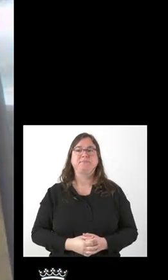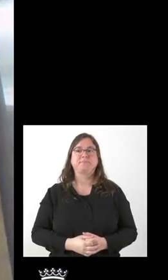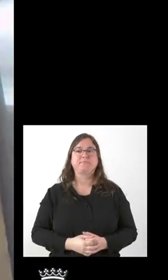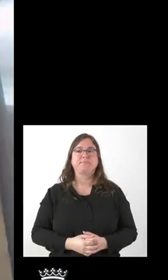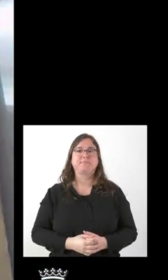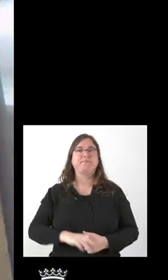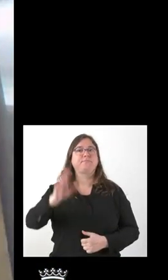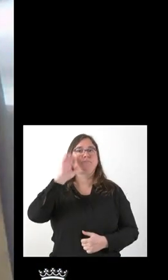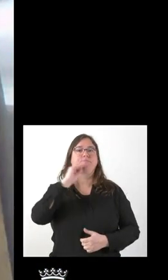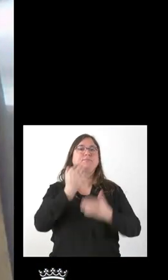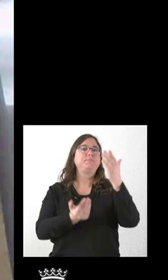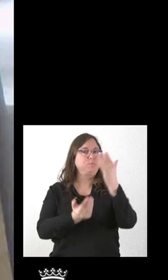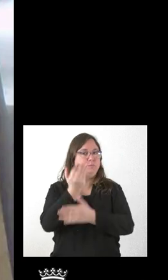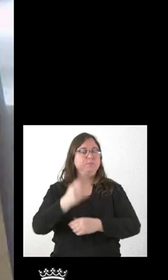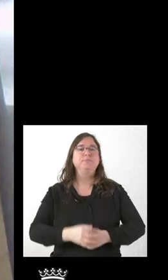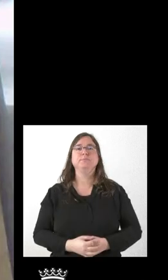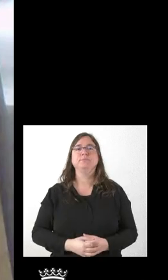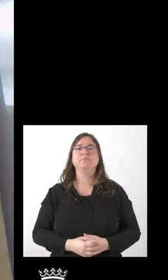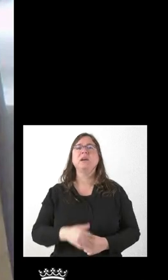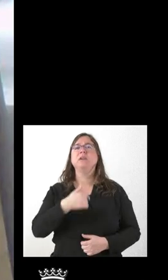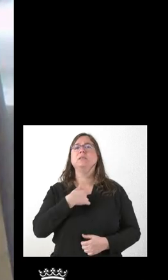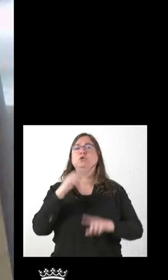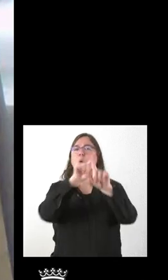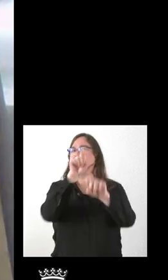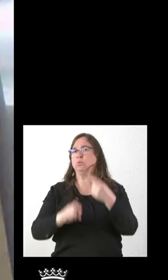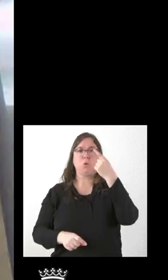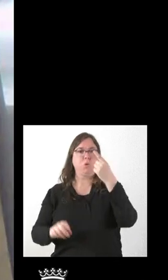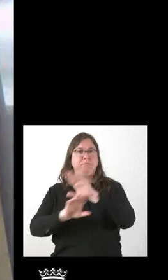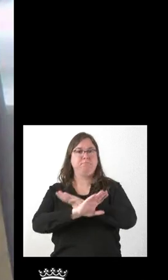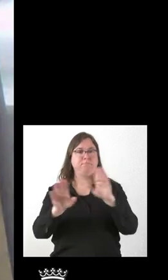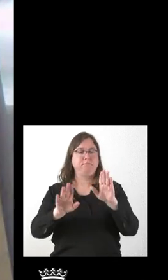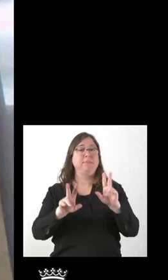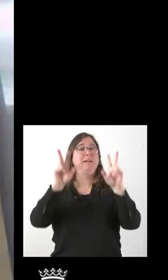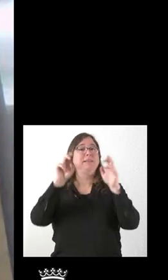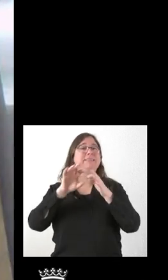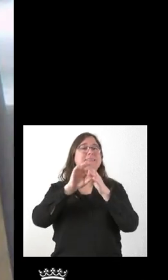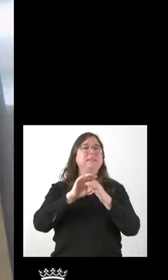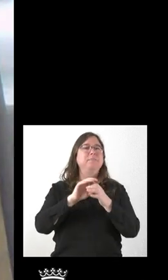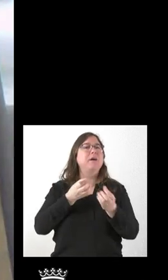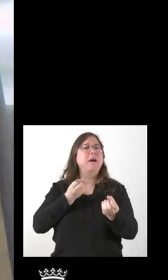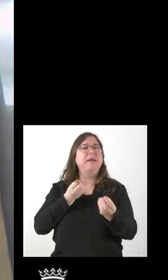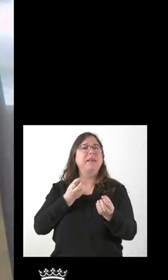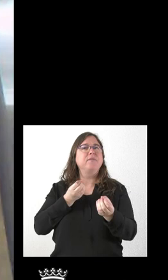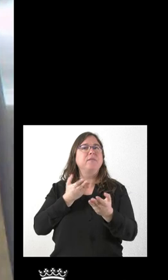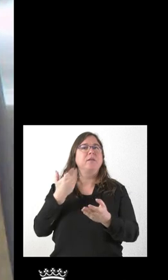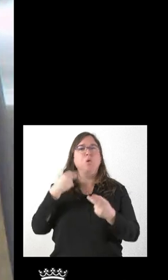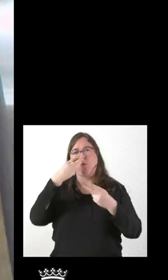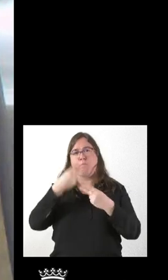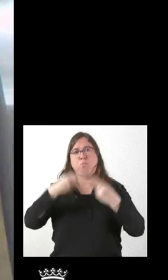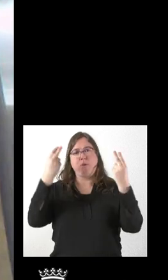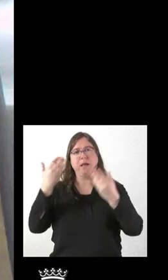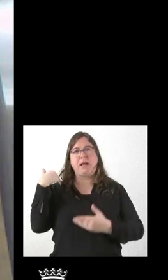Hola, muy buenos días. Yo tenía solamente una pregunta y era a propósito de una información que hoy hemos publicado